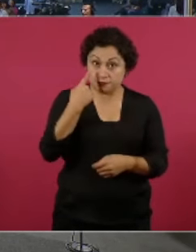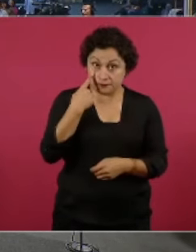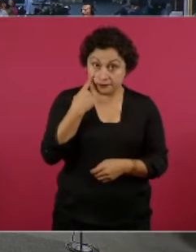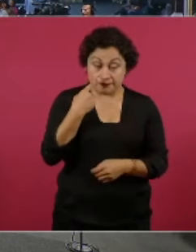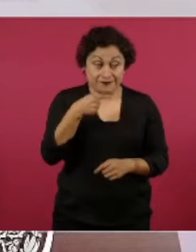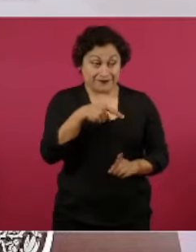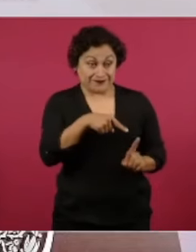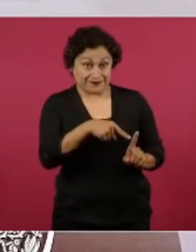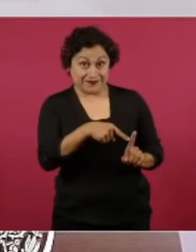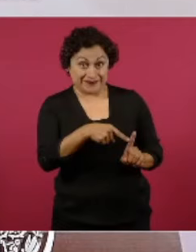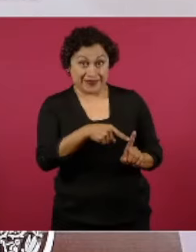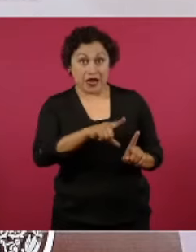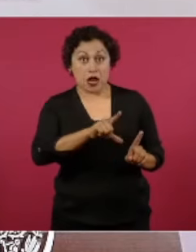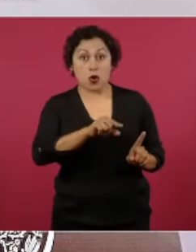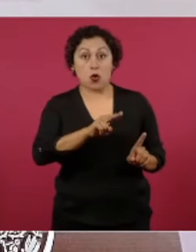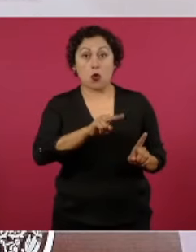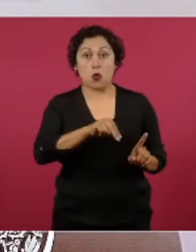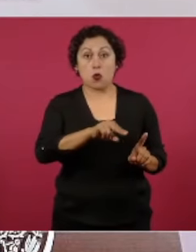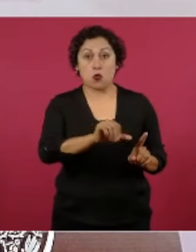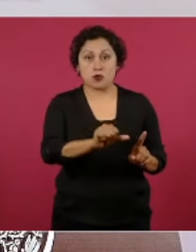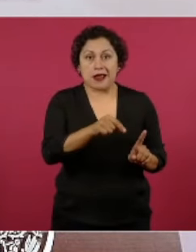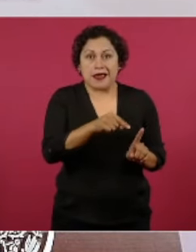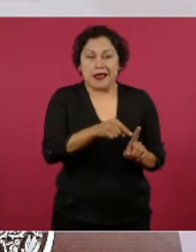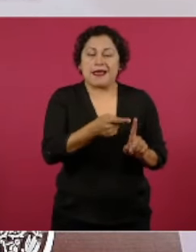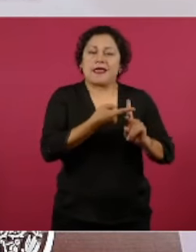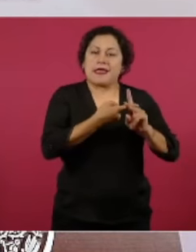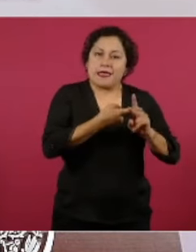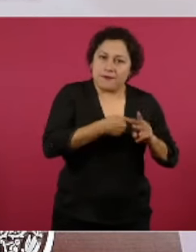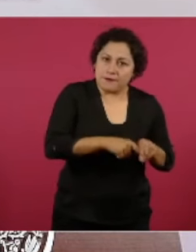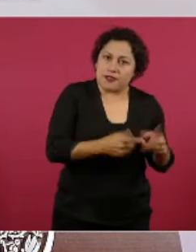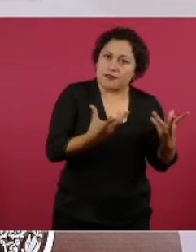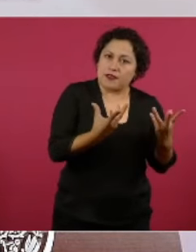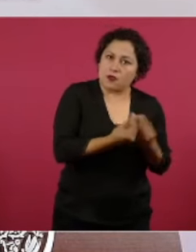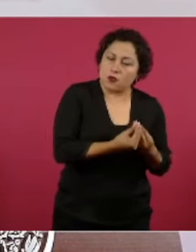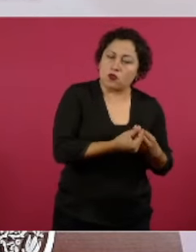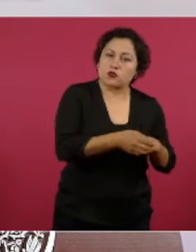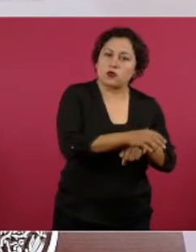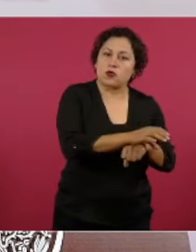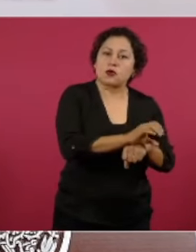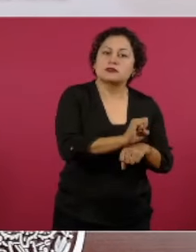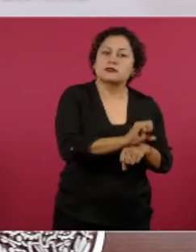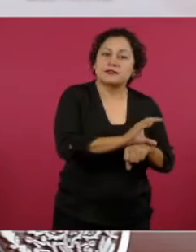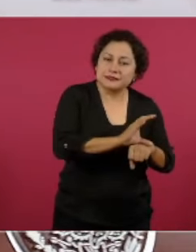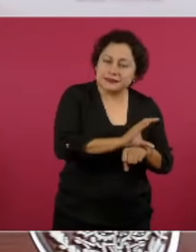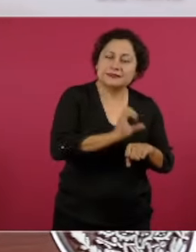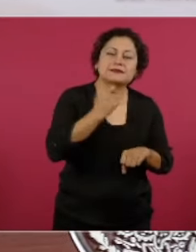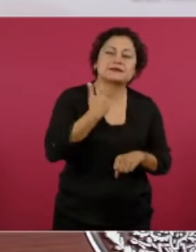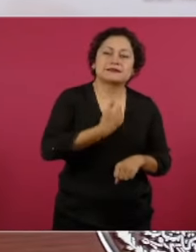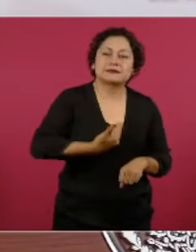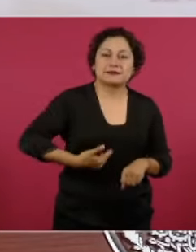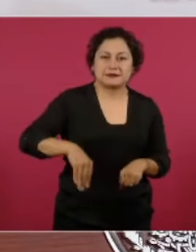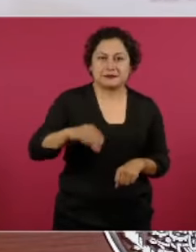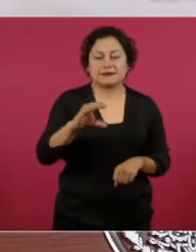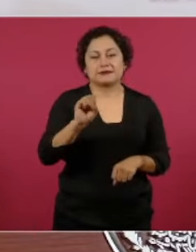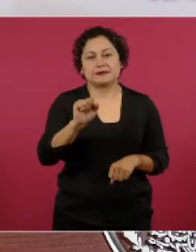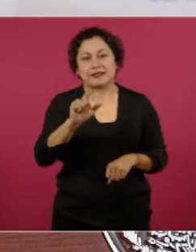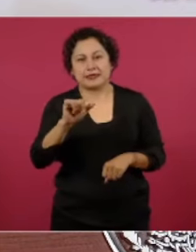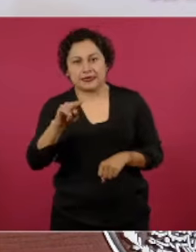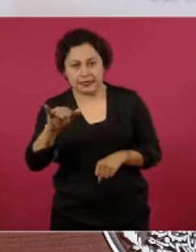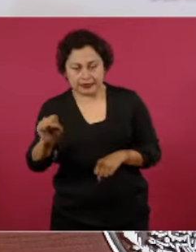García Luna empieza con Salinas en el CISEN, en el sistema de espionaje, en 1989